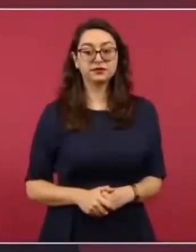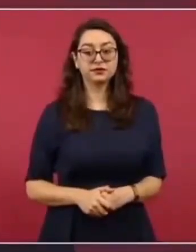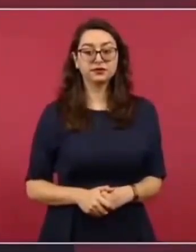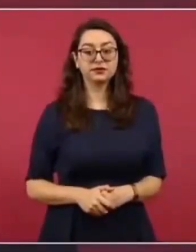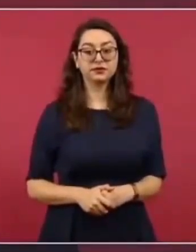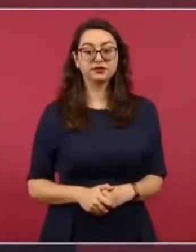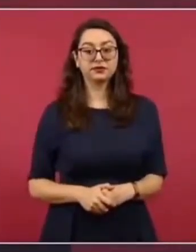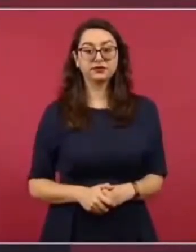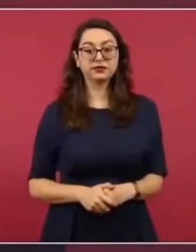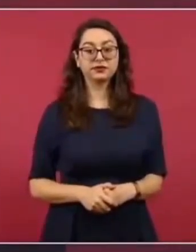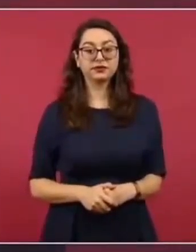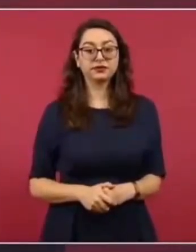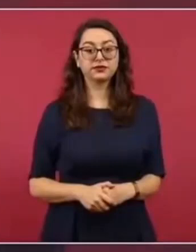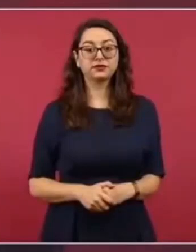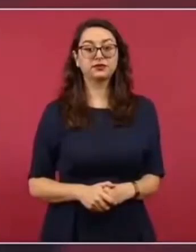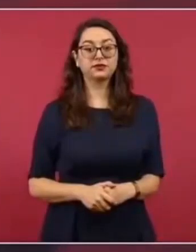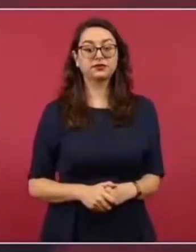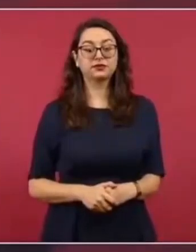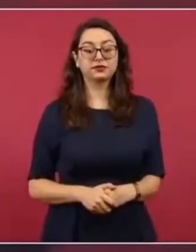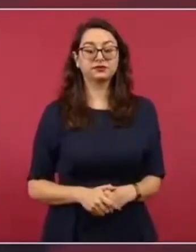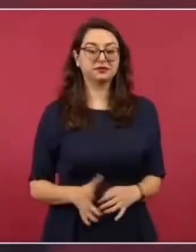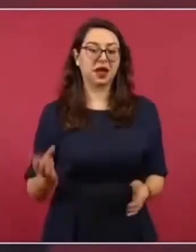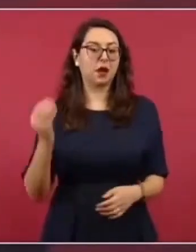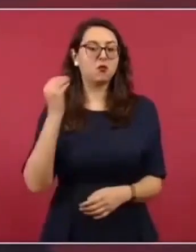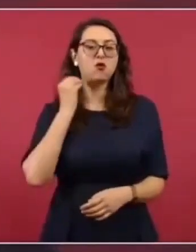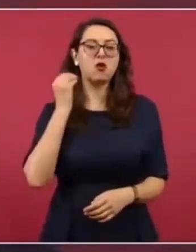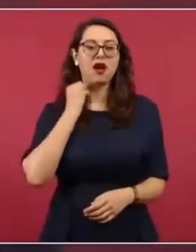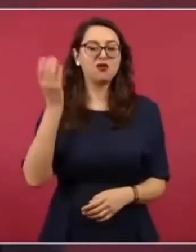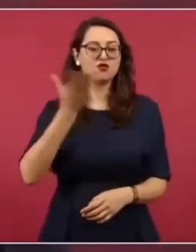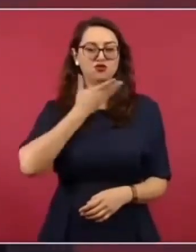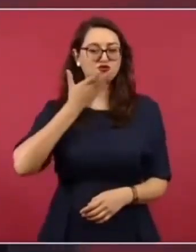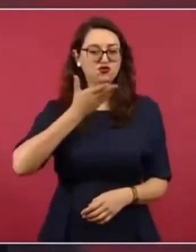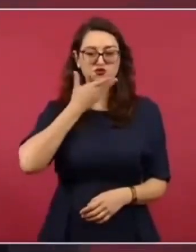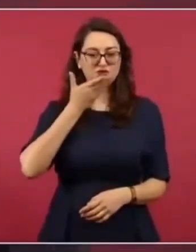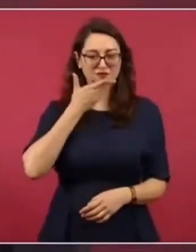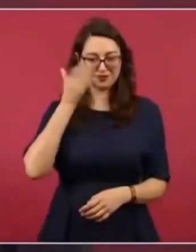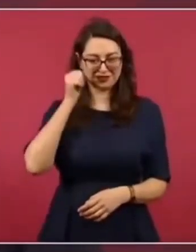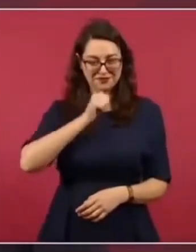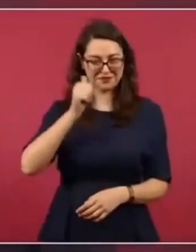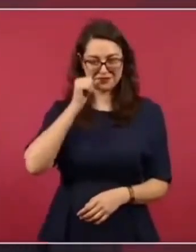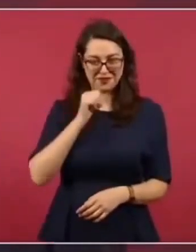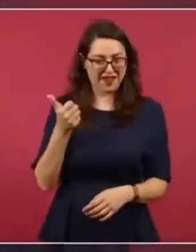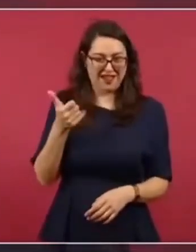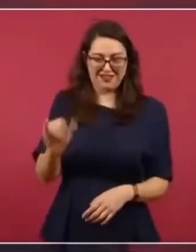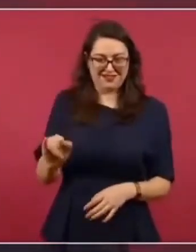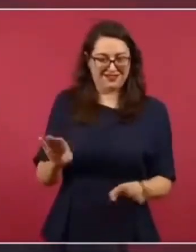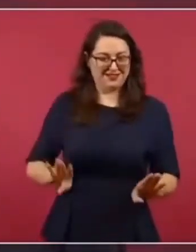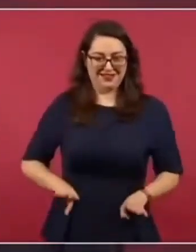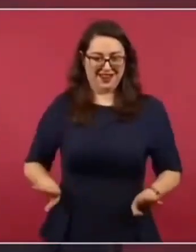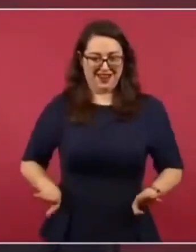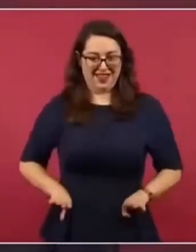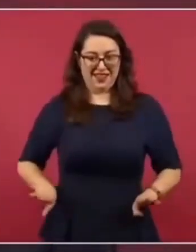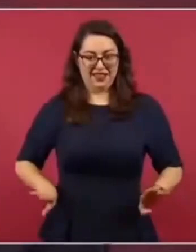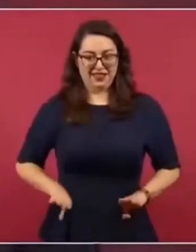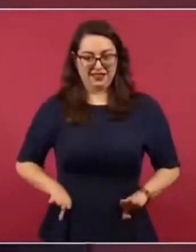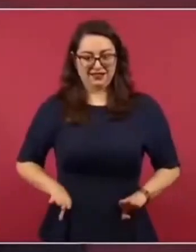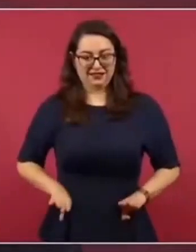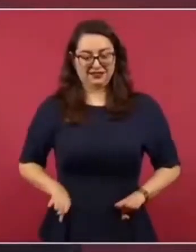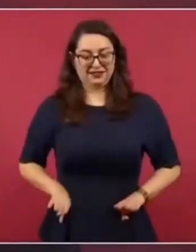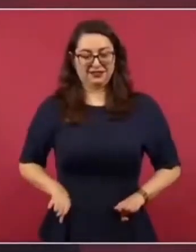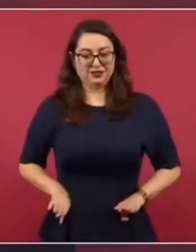acusado si